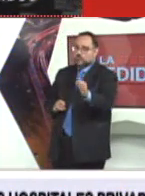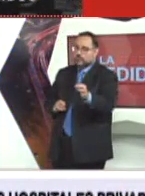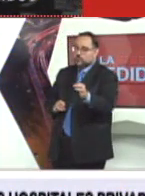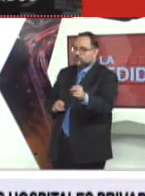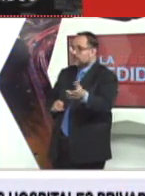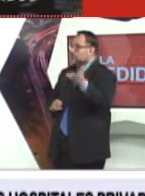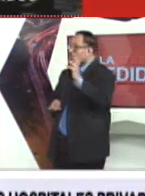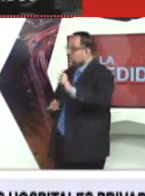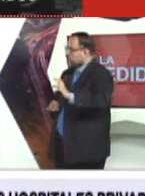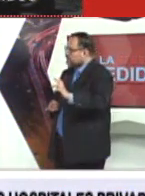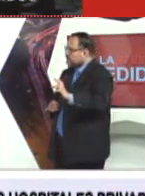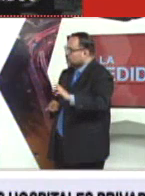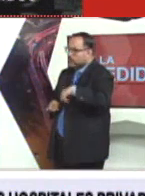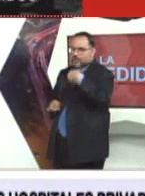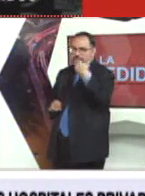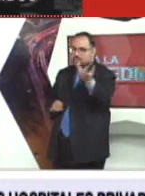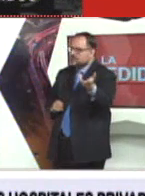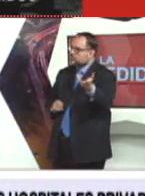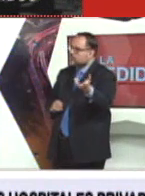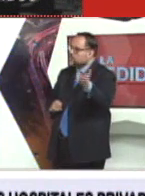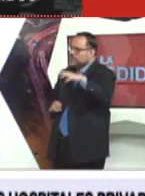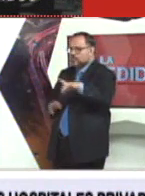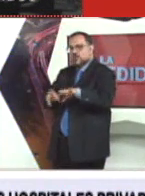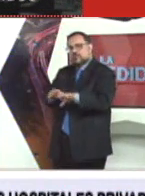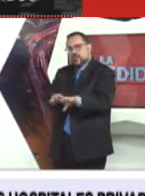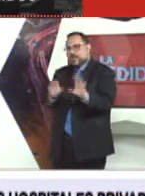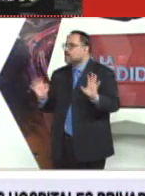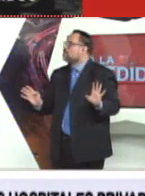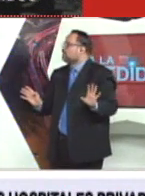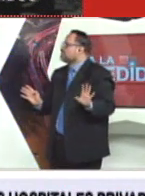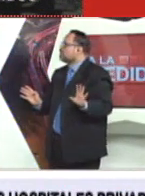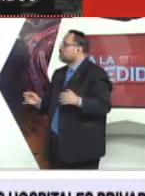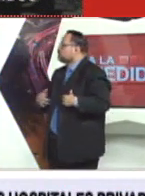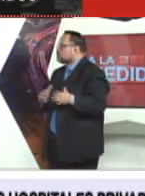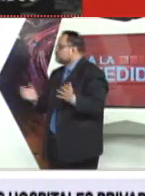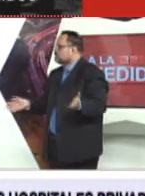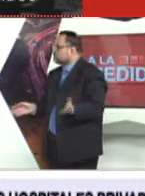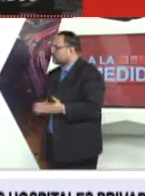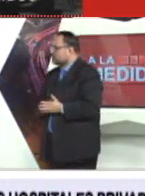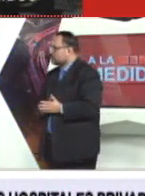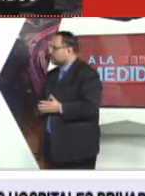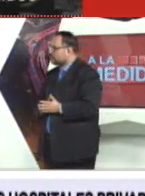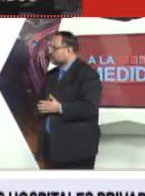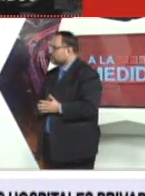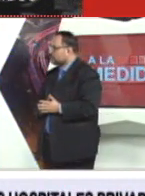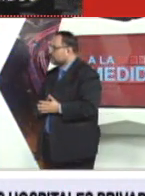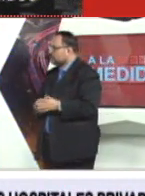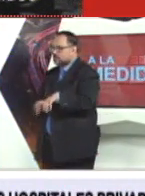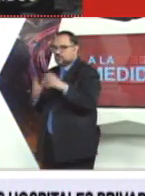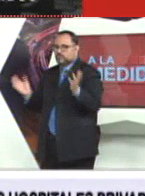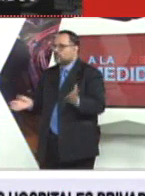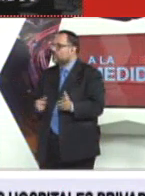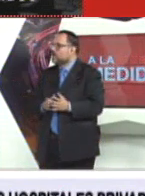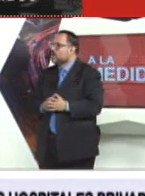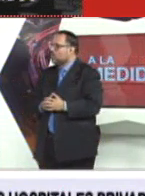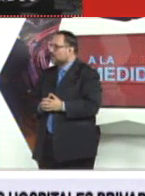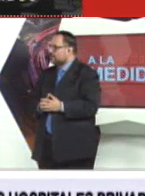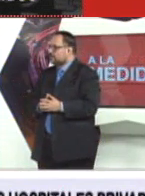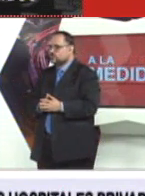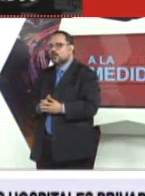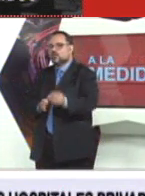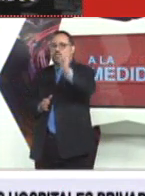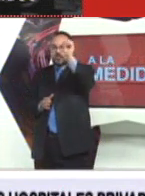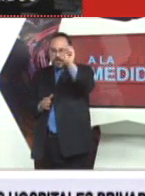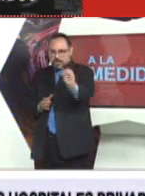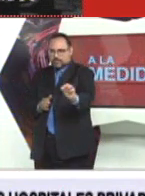DIACO su denuncia que no me contestan o que están saturados bueno vaya a la página web todos tenemos ahora teléfonos inteligentes computadora o